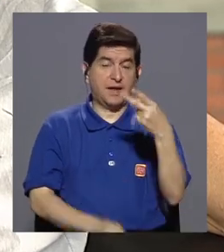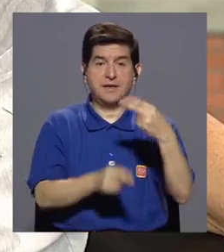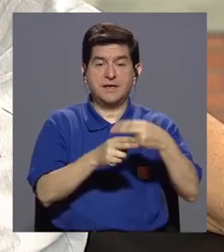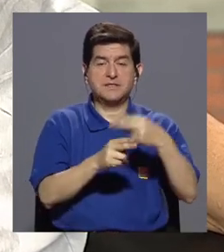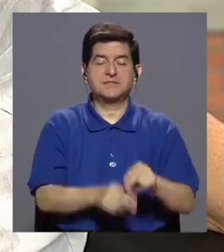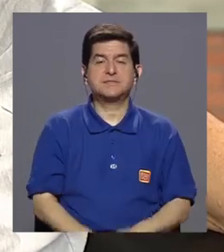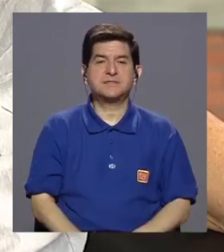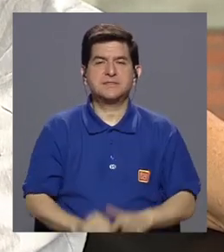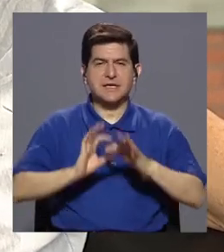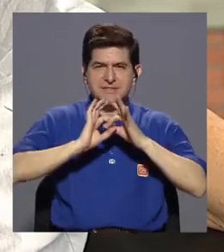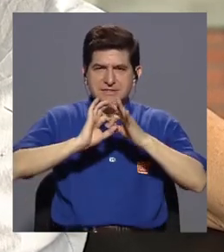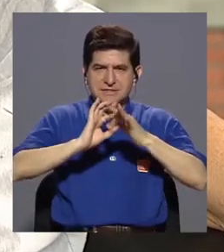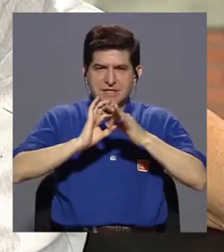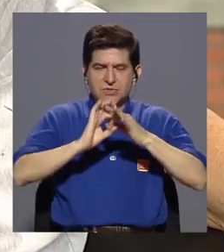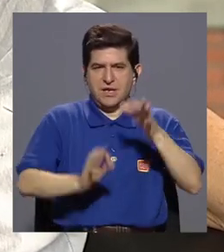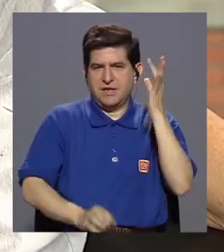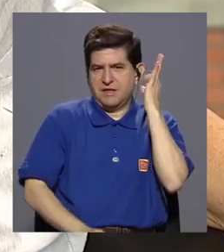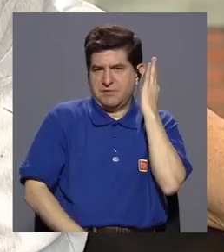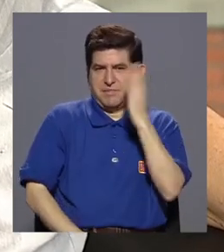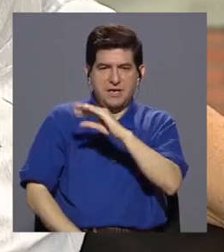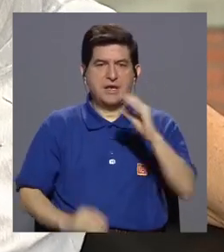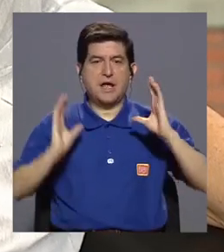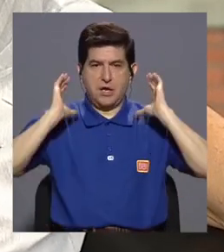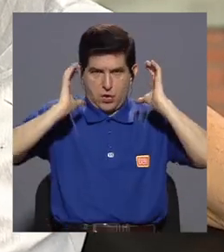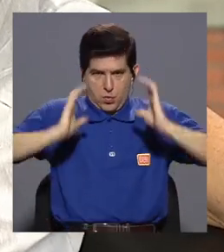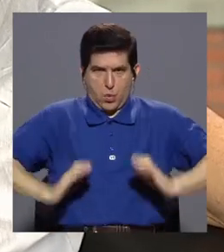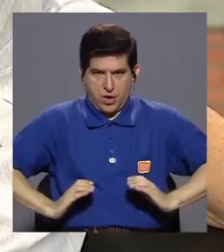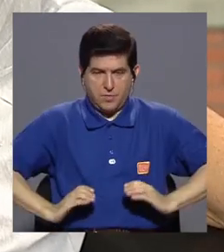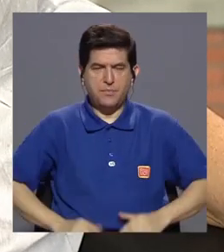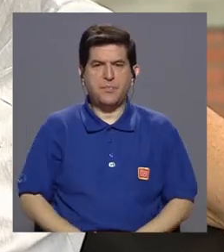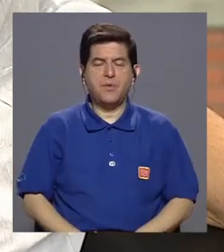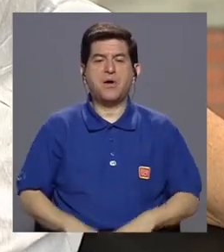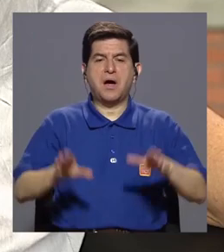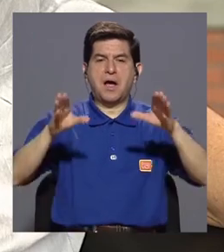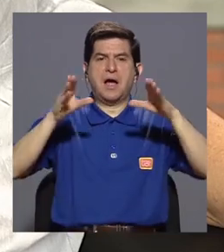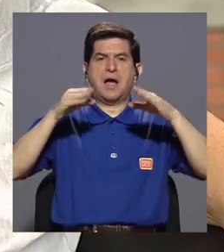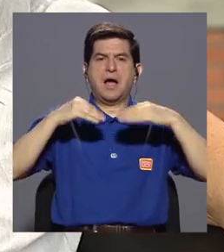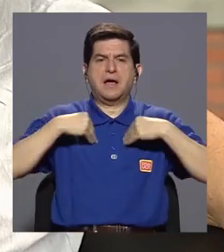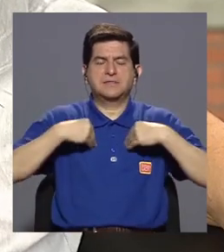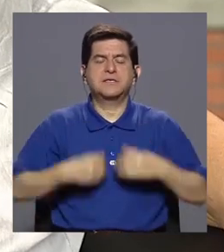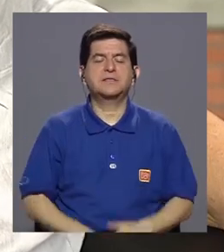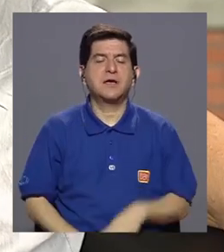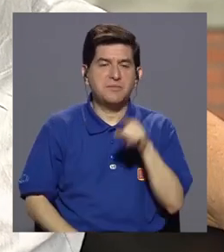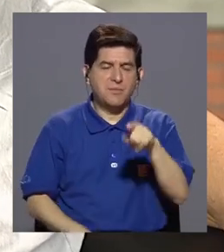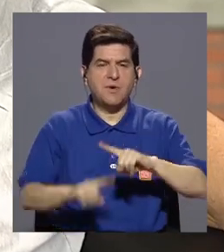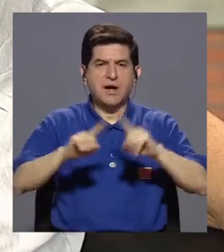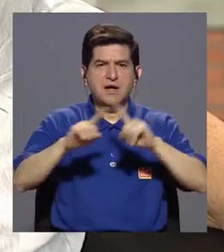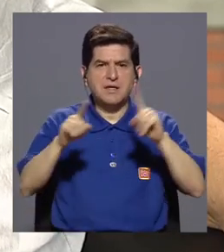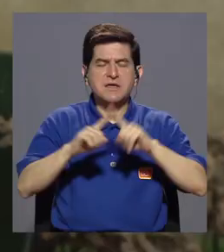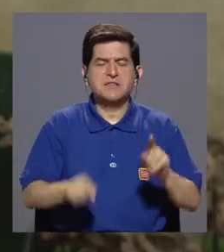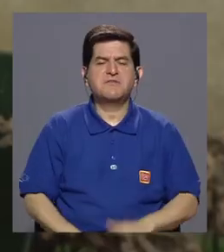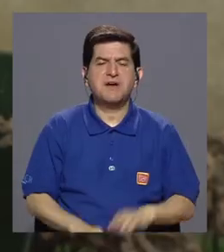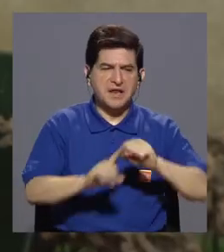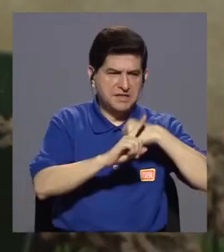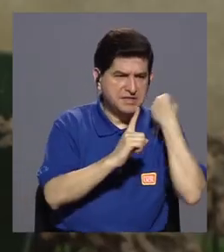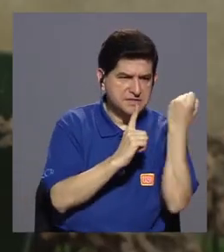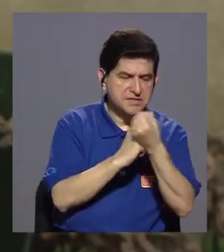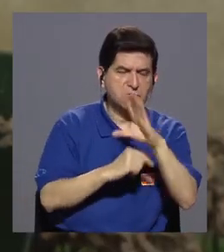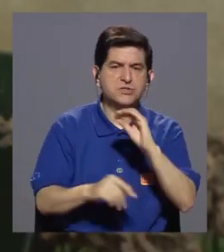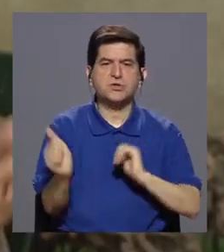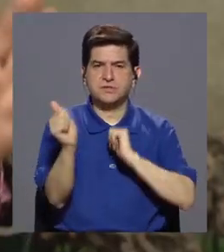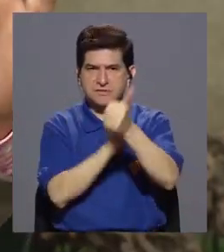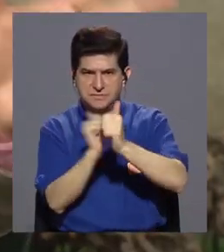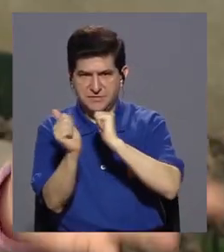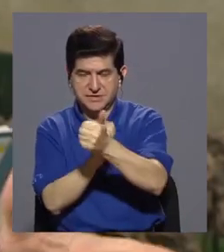llama sexualidad femenina y cuerpo, reconociendo nuestros arquetipos y trascendiéndolos. Muy bien, muy